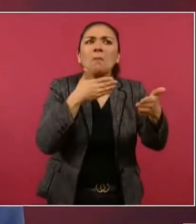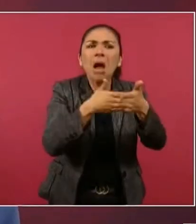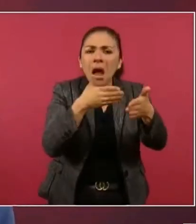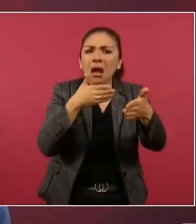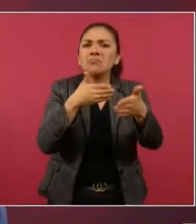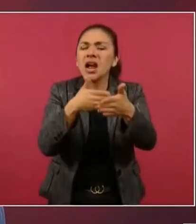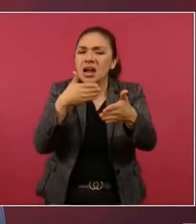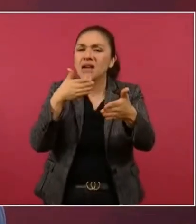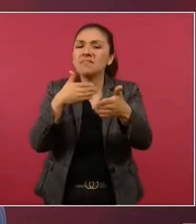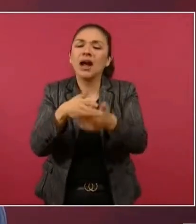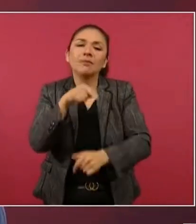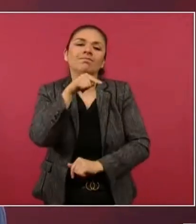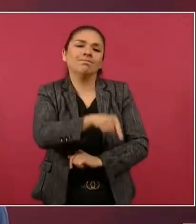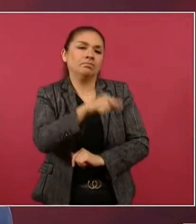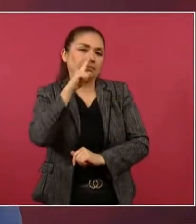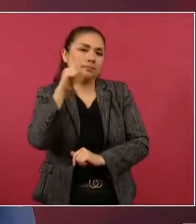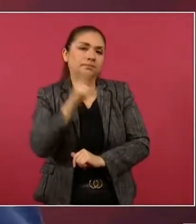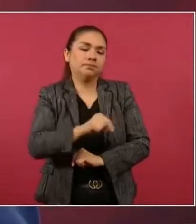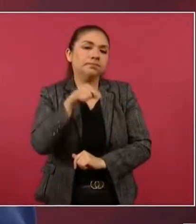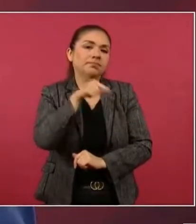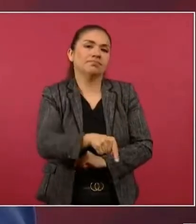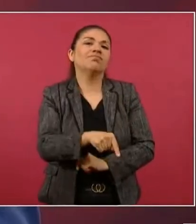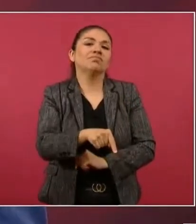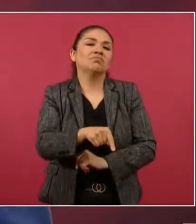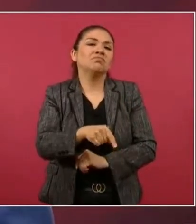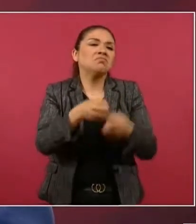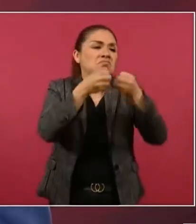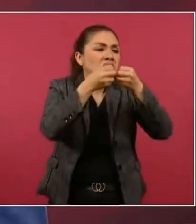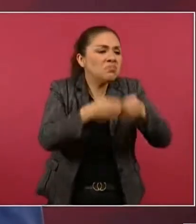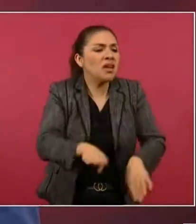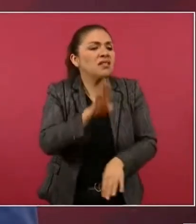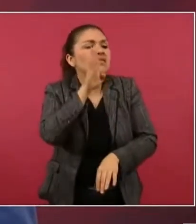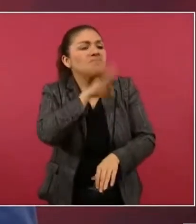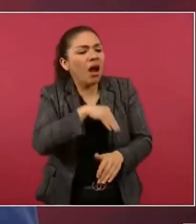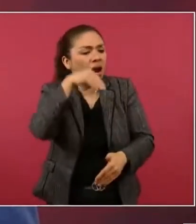era lo que daba al traste con todo.